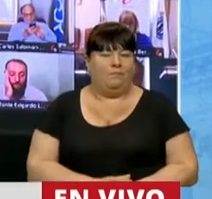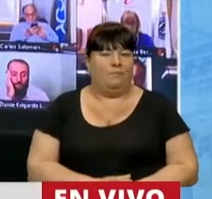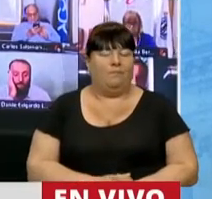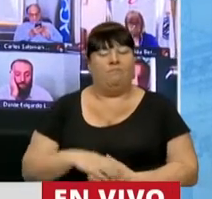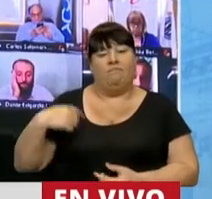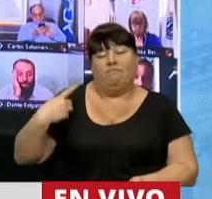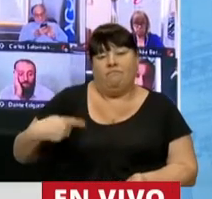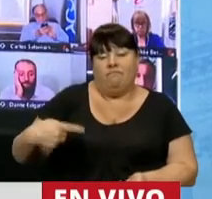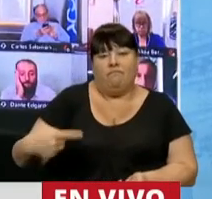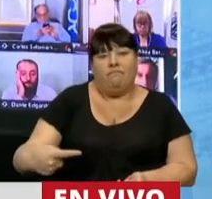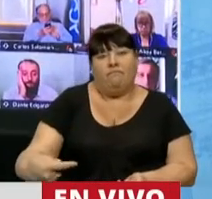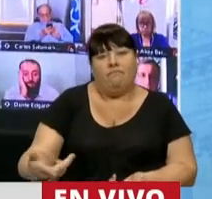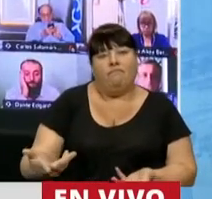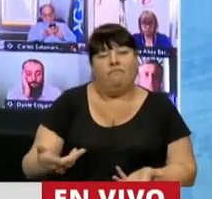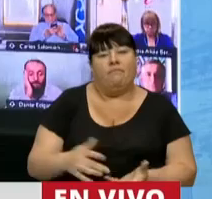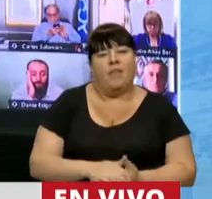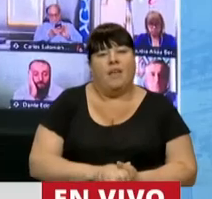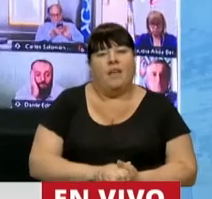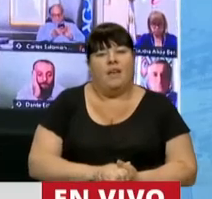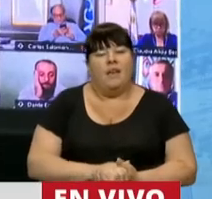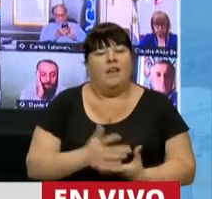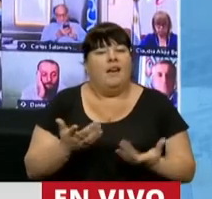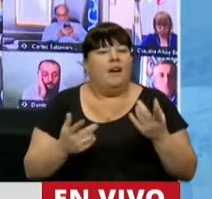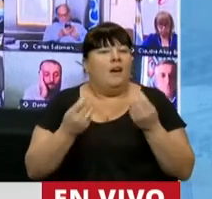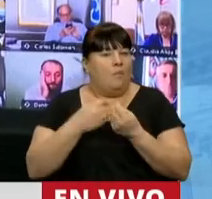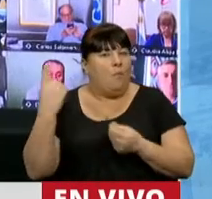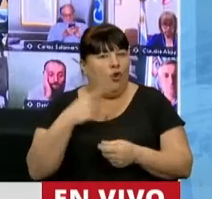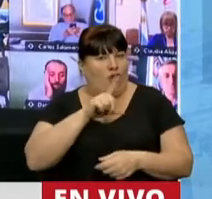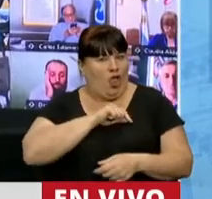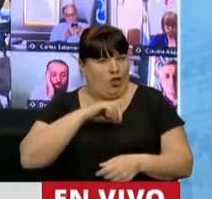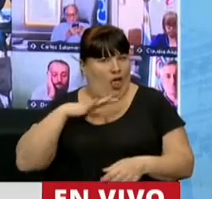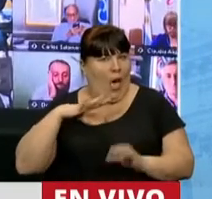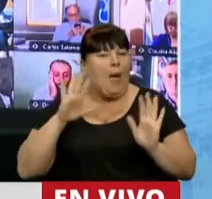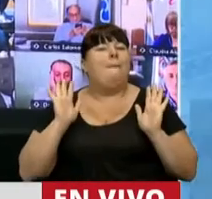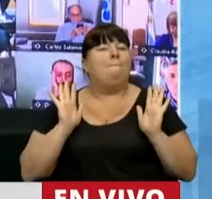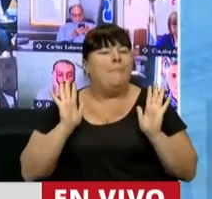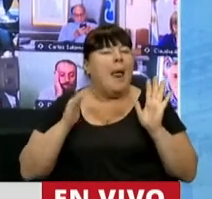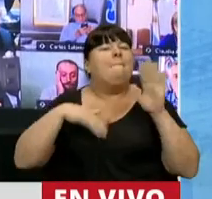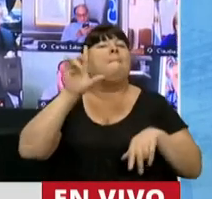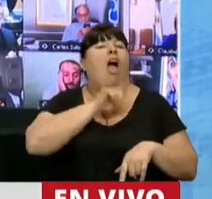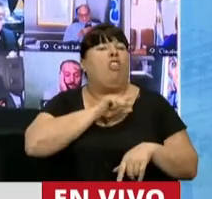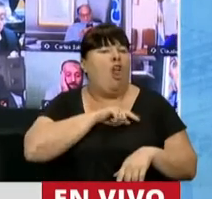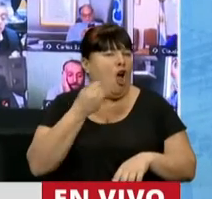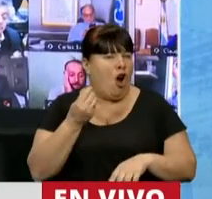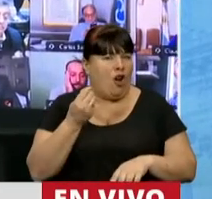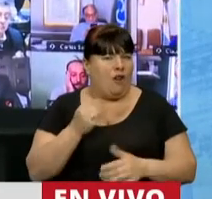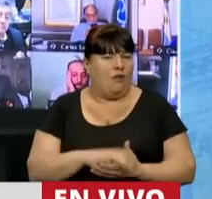Pasan los días y a muchos les sigue doliendo, pero a los que más les va a doler